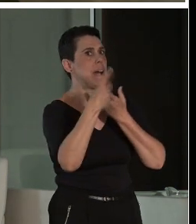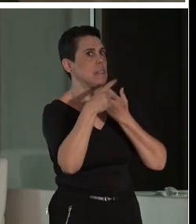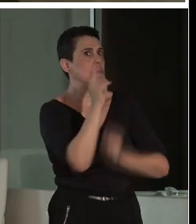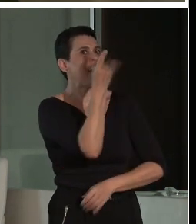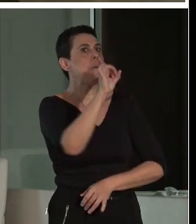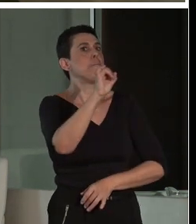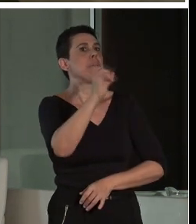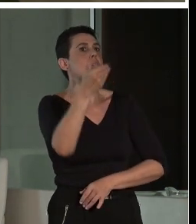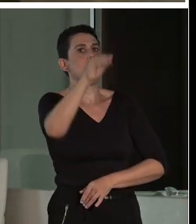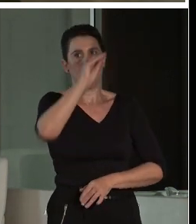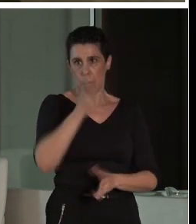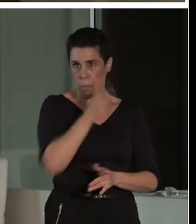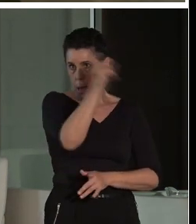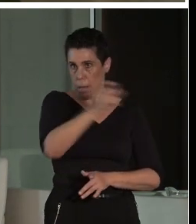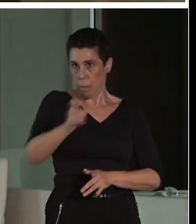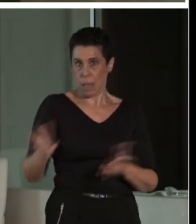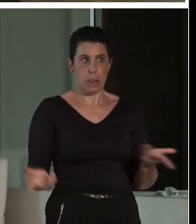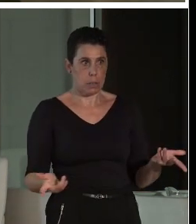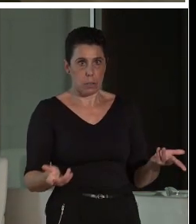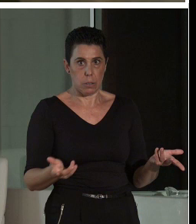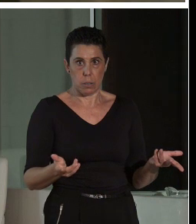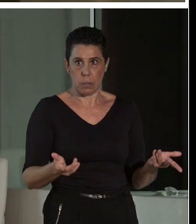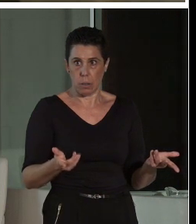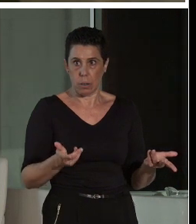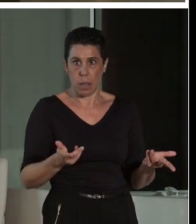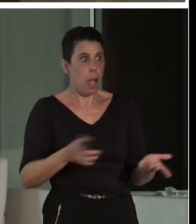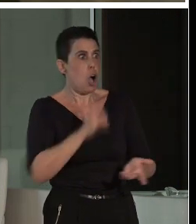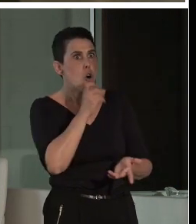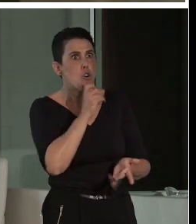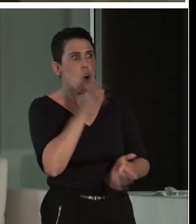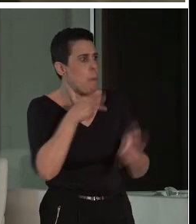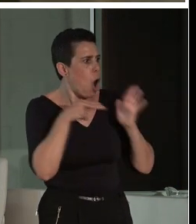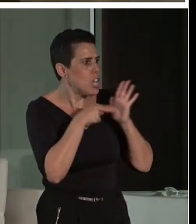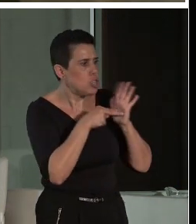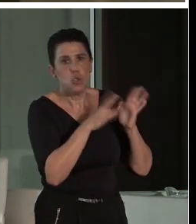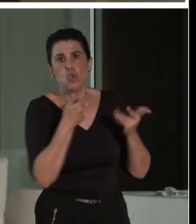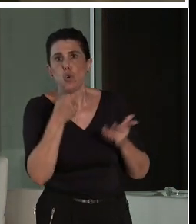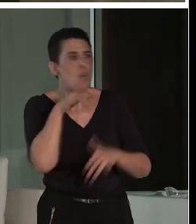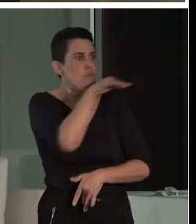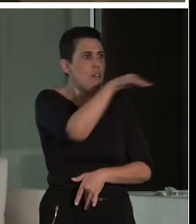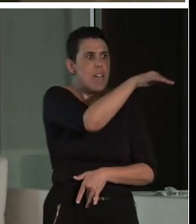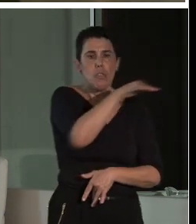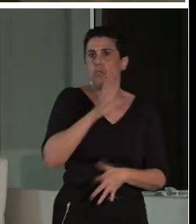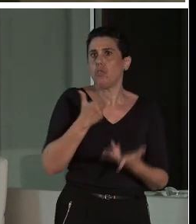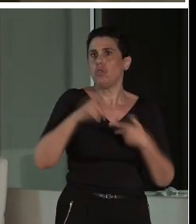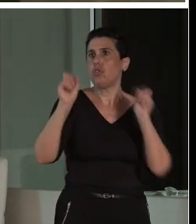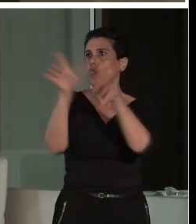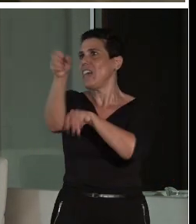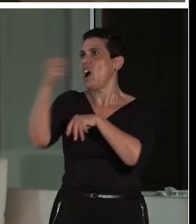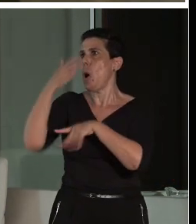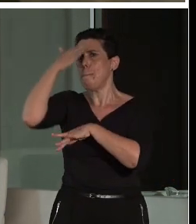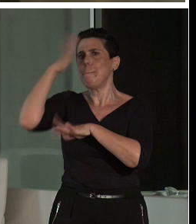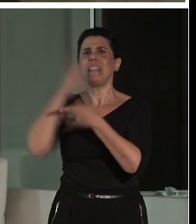Entonces, ¿cómo puede ser que saber dónde se enchufa un cable o dónde está la caja de registro sea